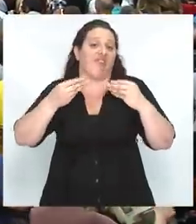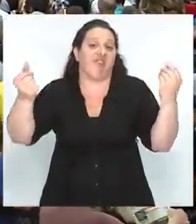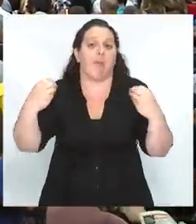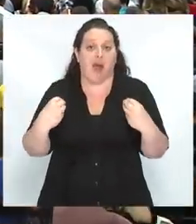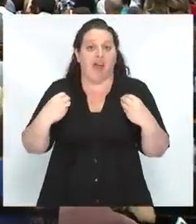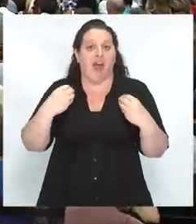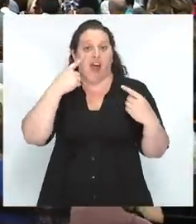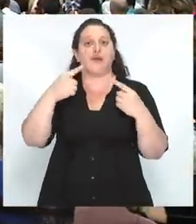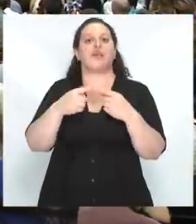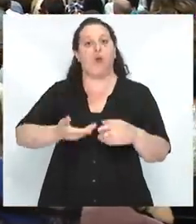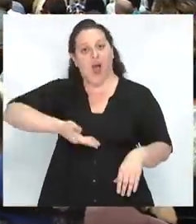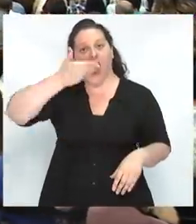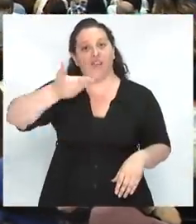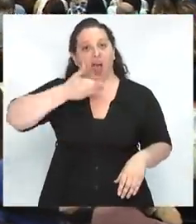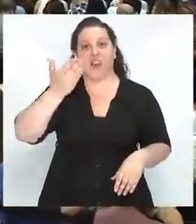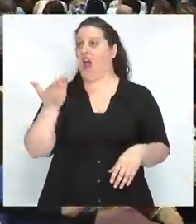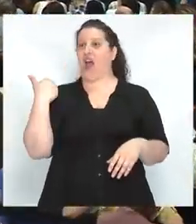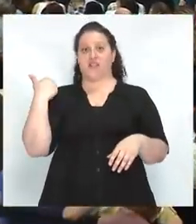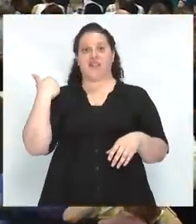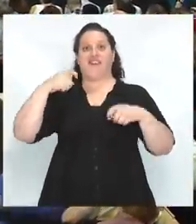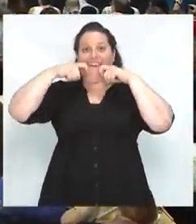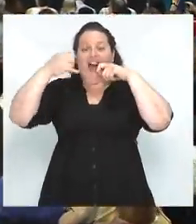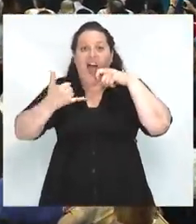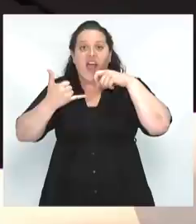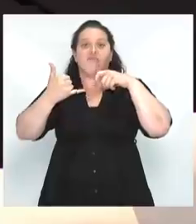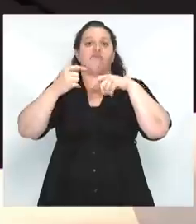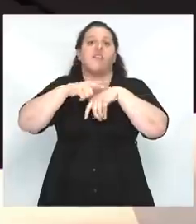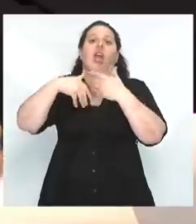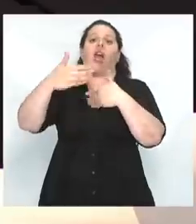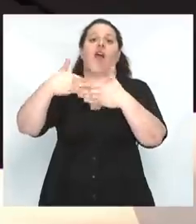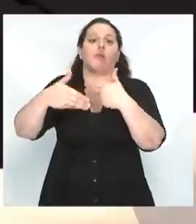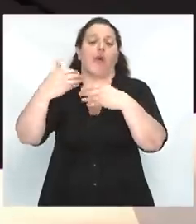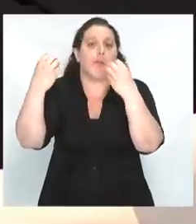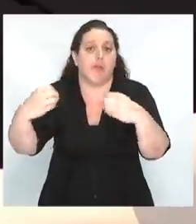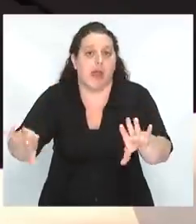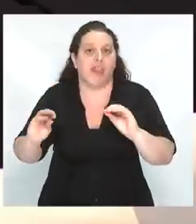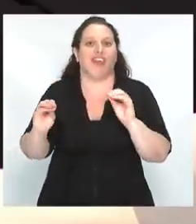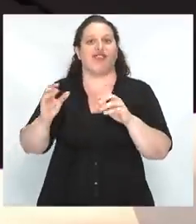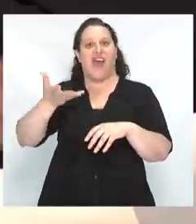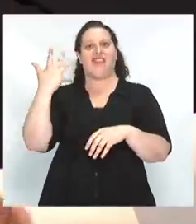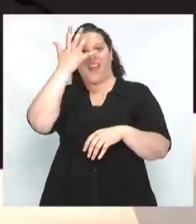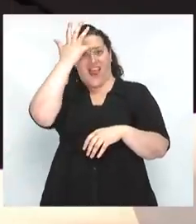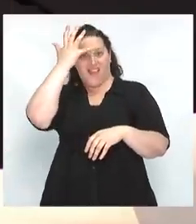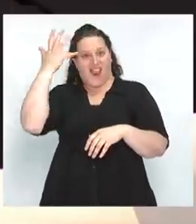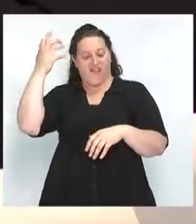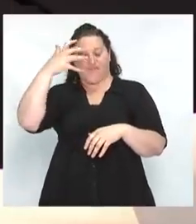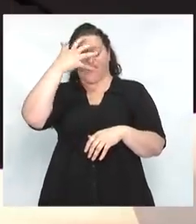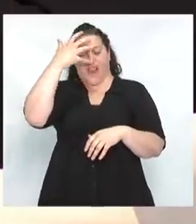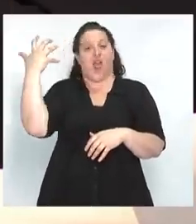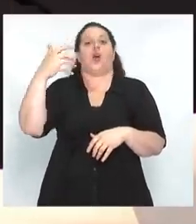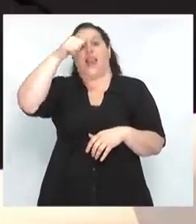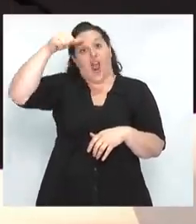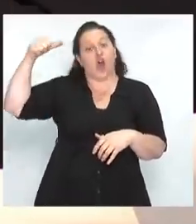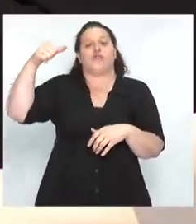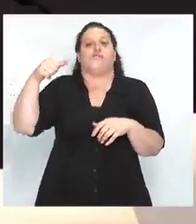humano perdió esa fuerza que puede tener un león, otros animales, porque a través del lenguaje tenemos